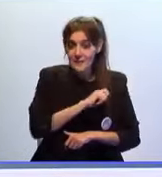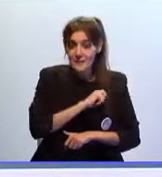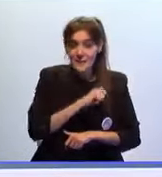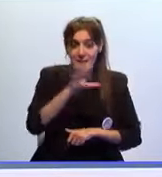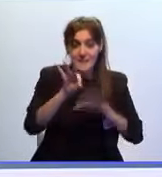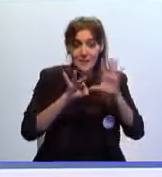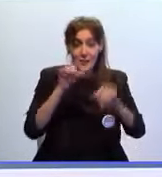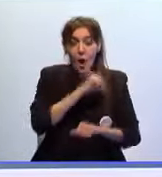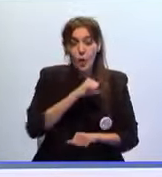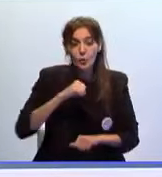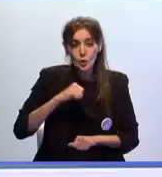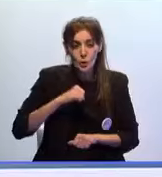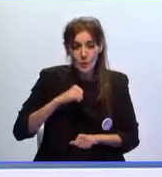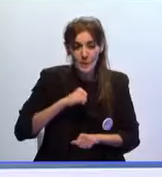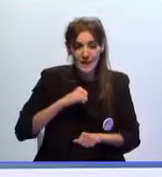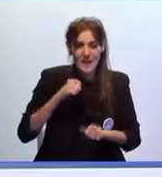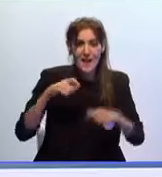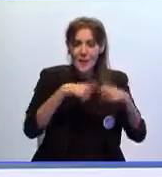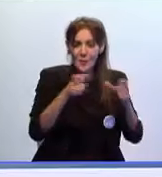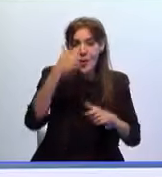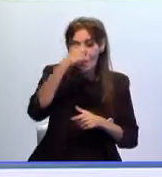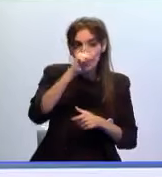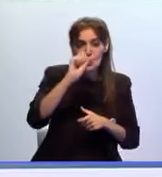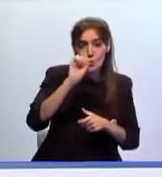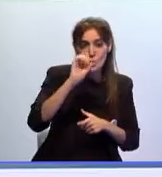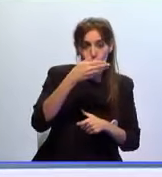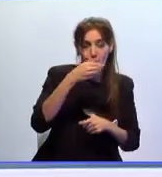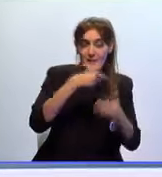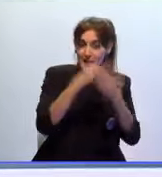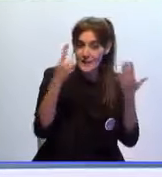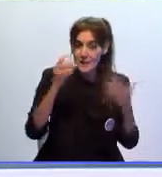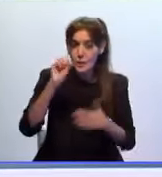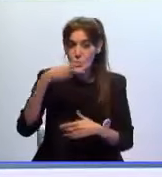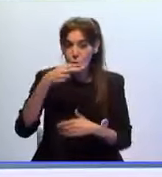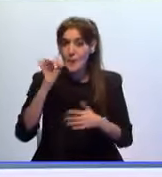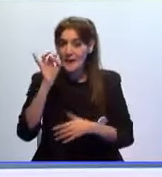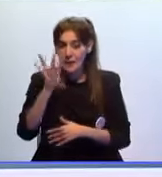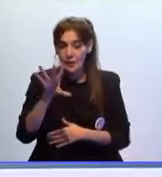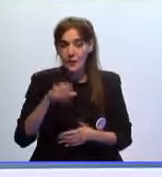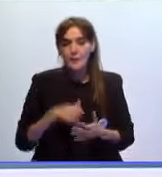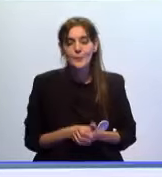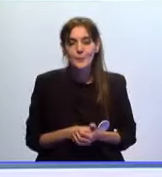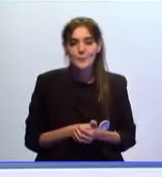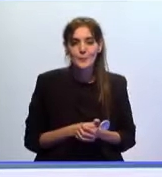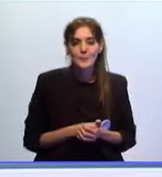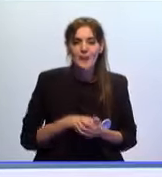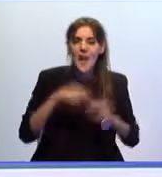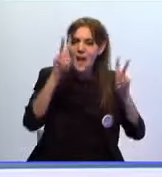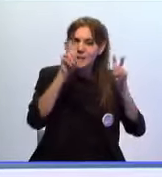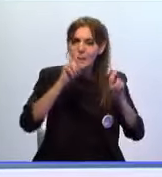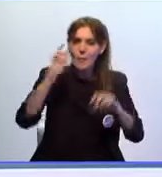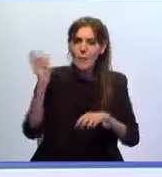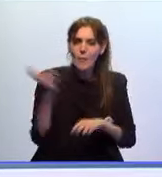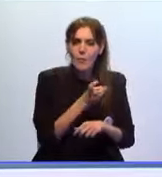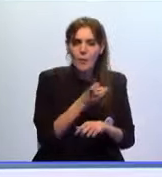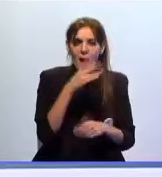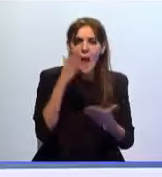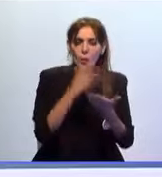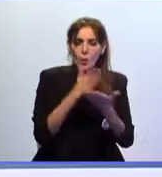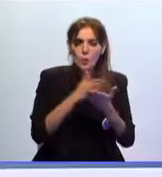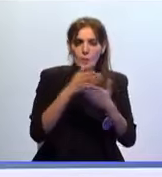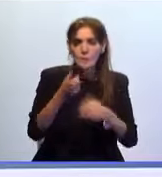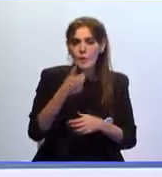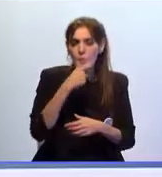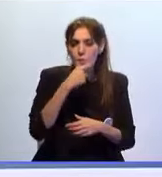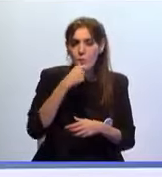autonómicas de fútbol en categorías masculinas sub-16 y sub-14 Más asuntos El curso de entrenadores de